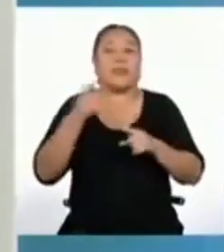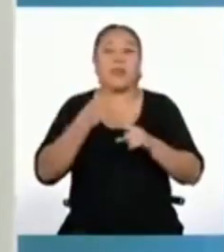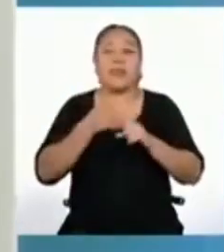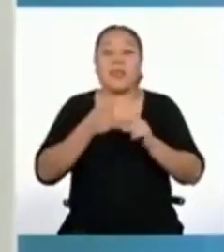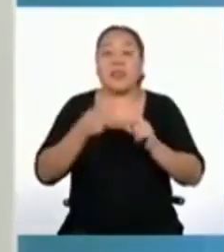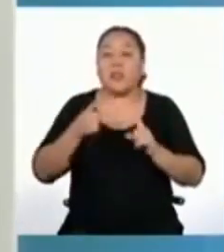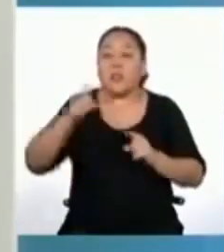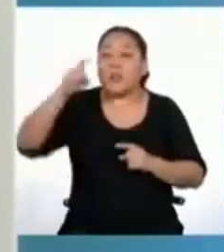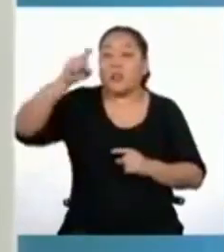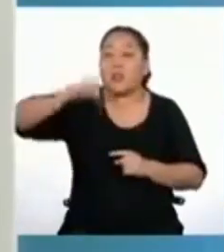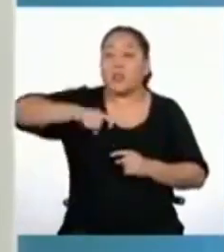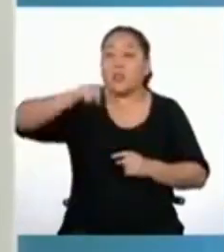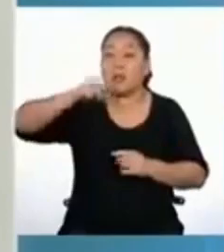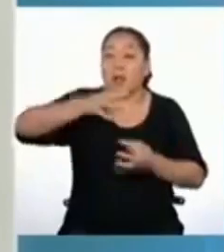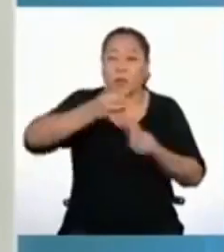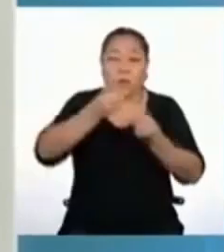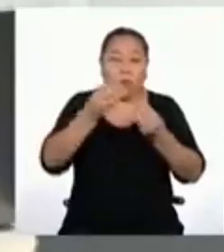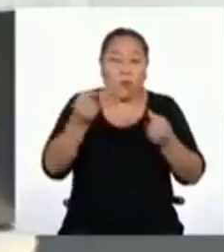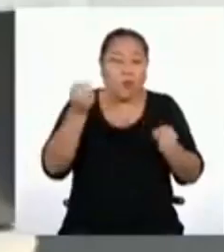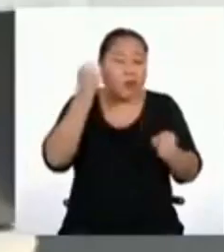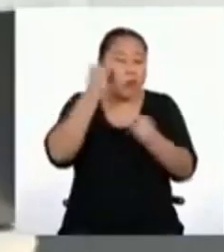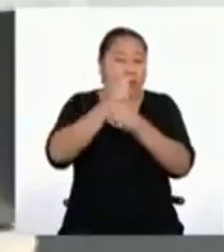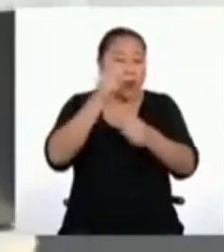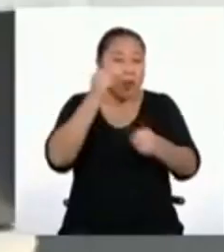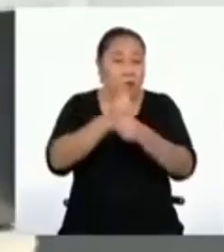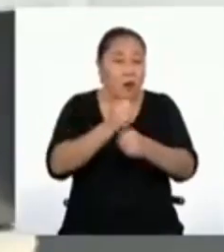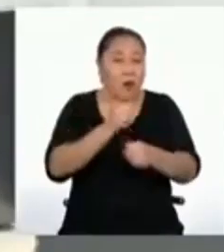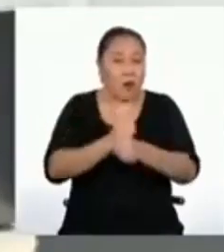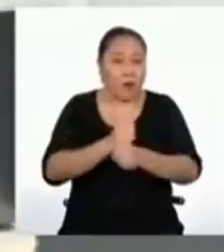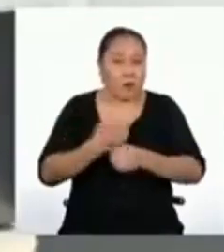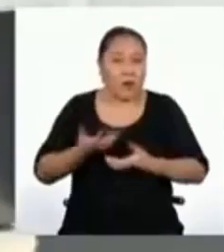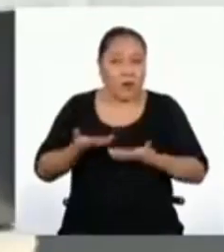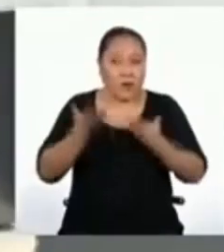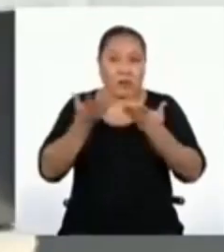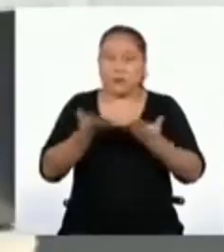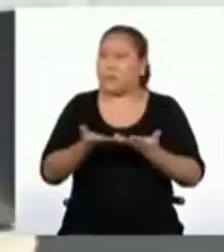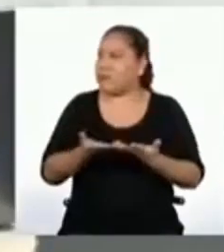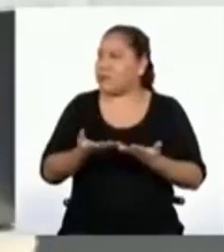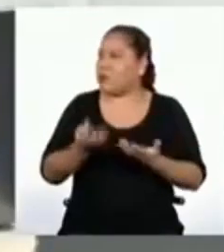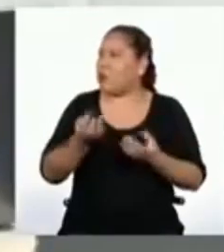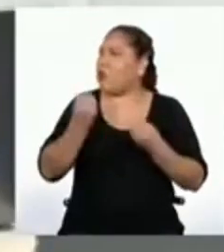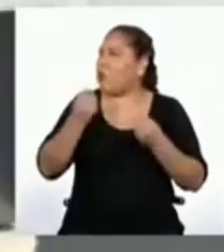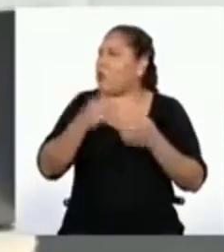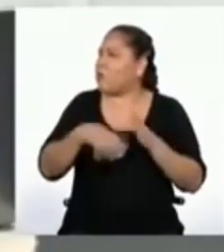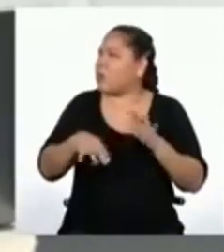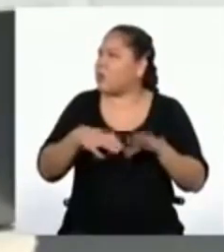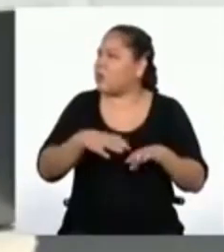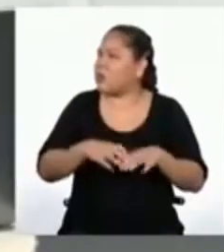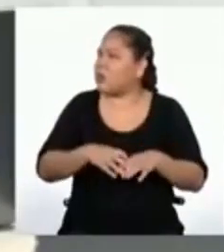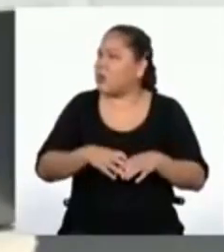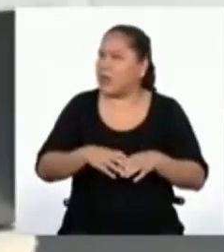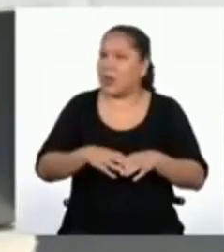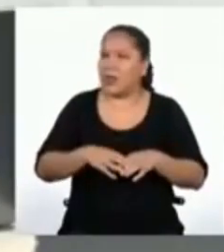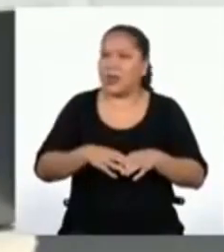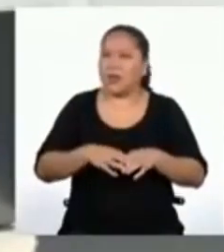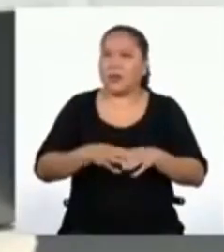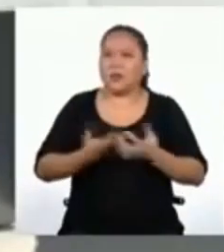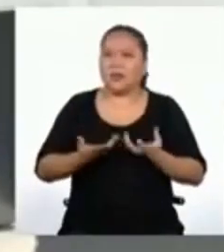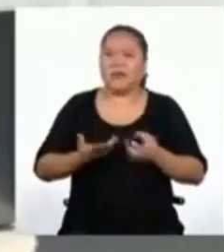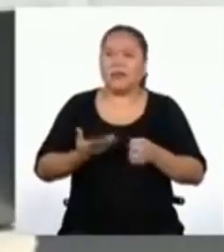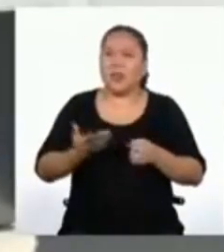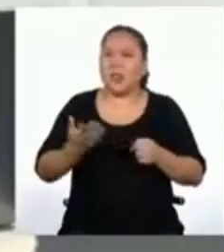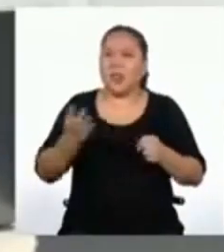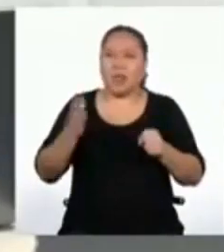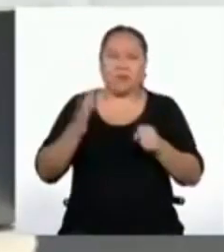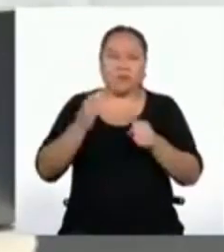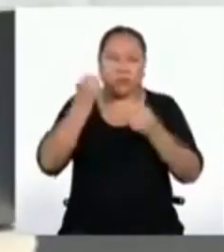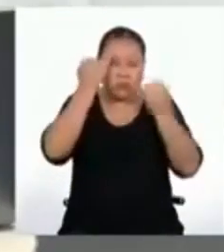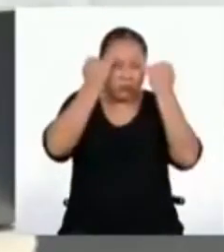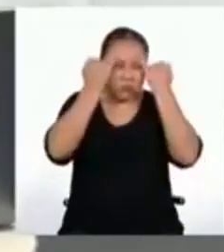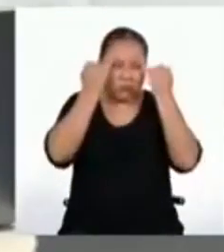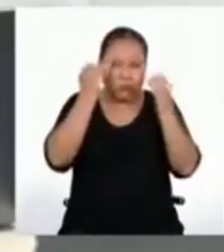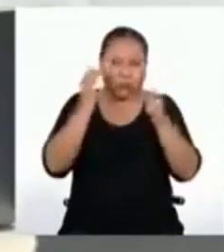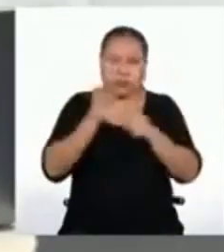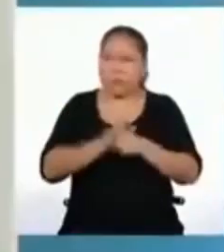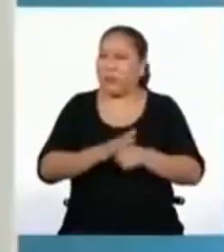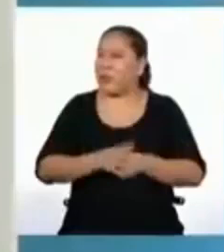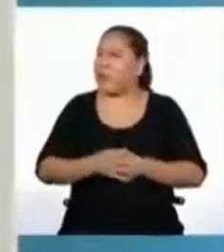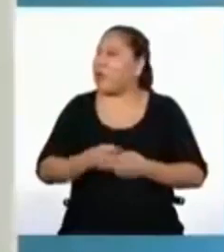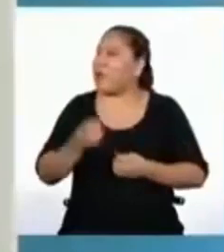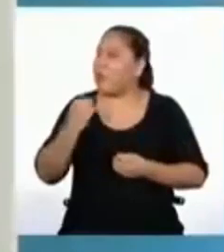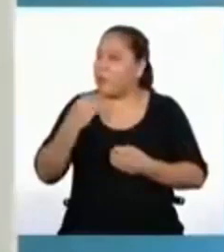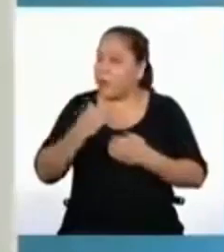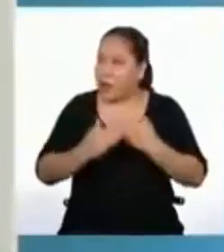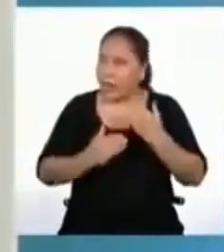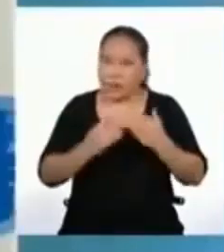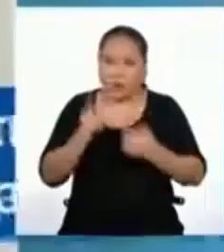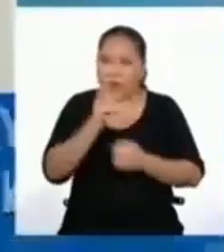tu propia voluntad para funcionar. Uy, ¿y en qué consiste la conciencia plena? Porjo, profesora, paso a